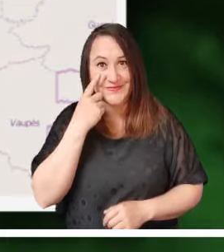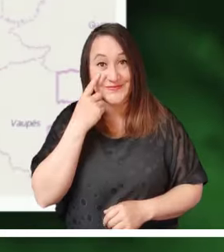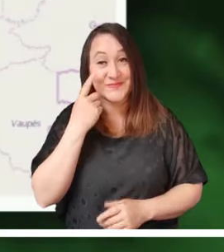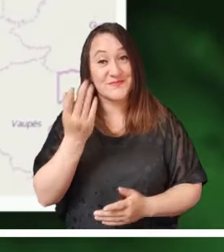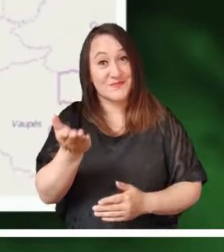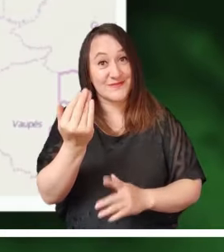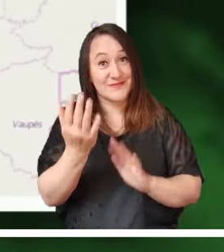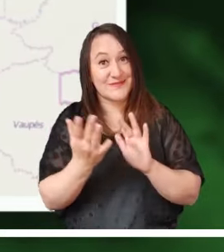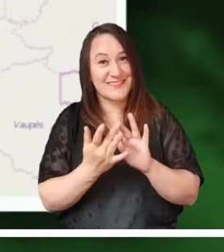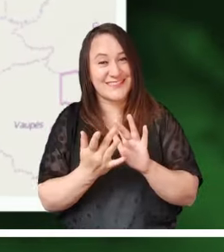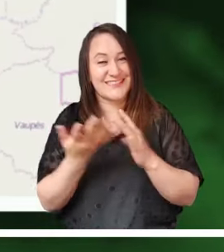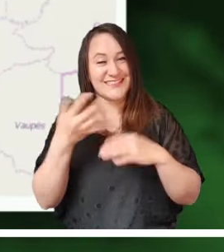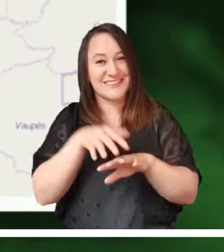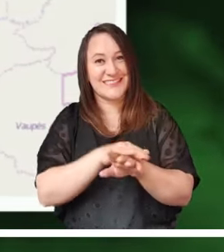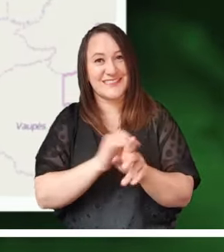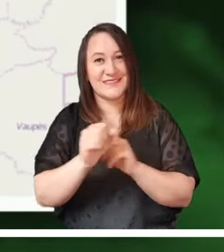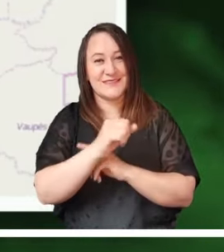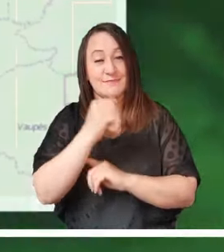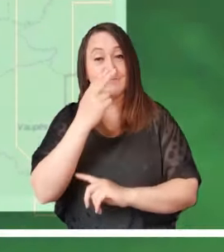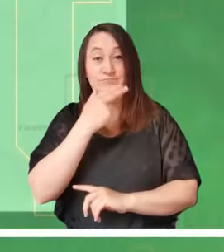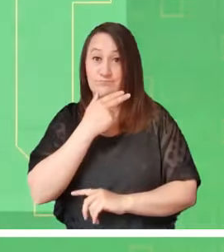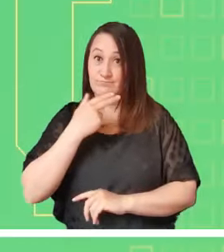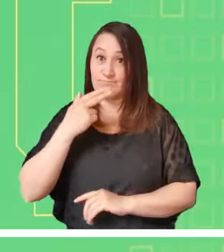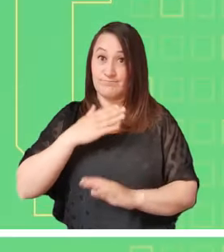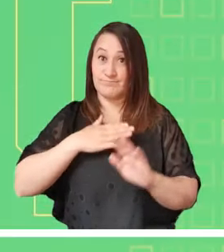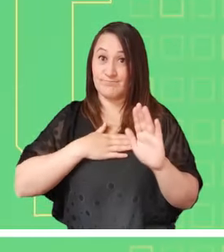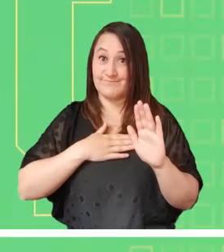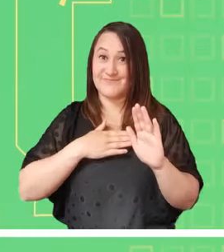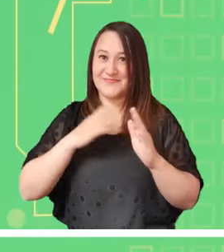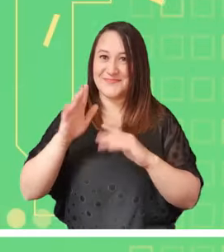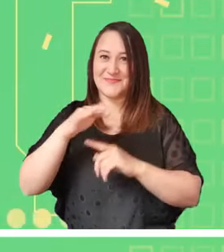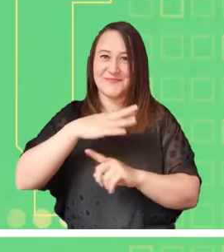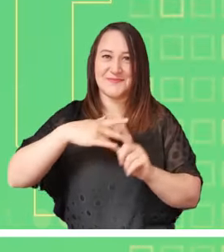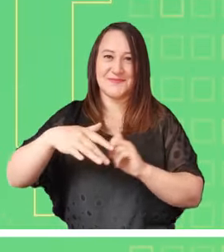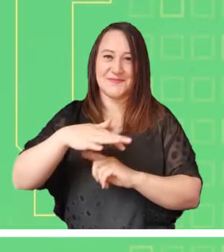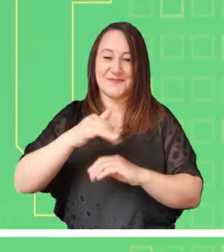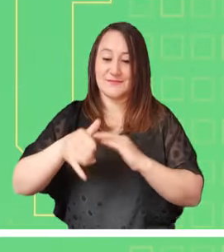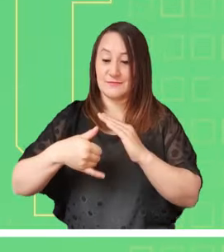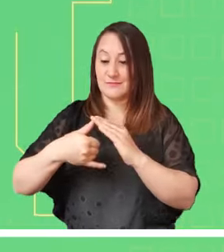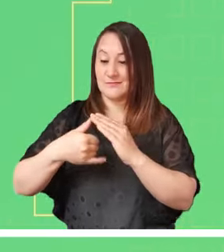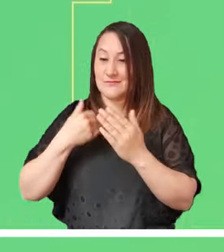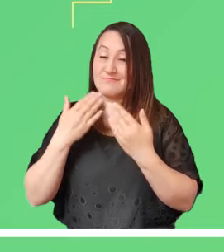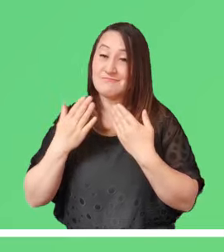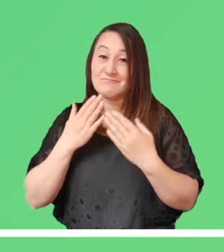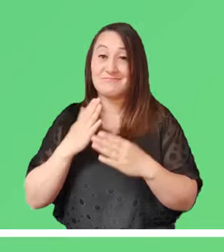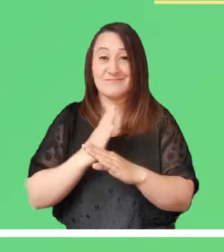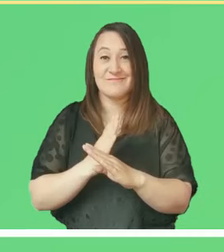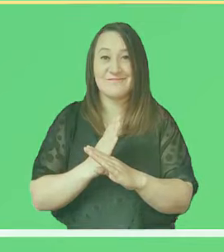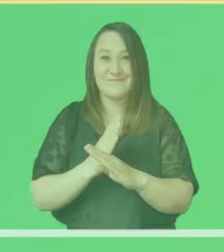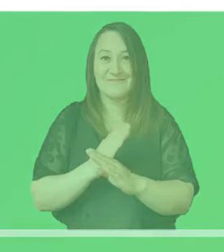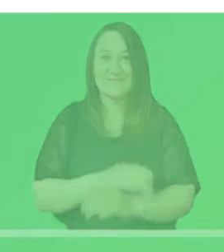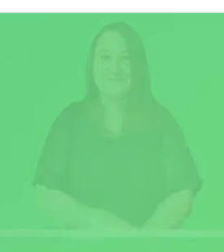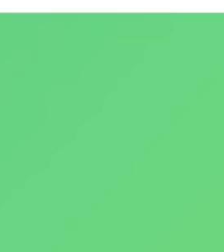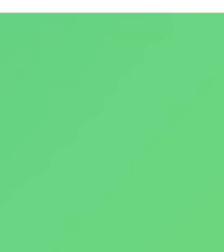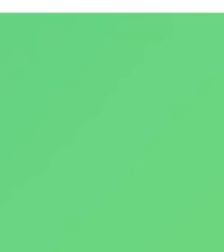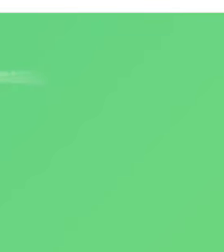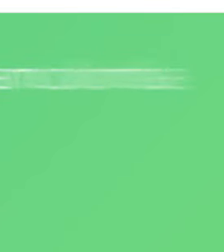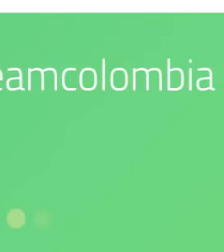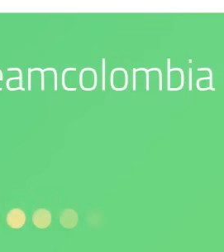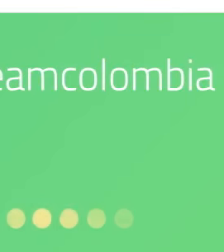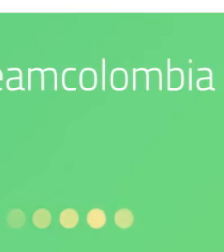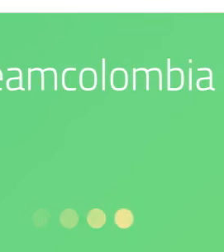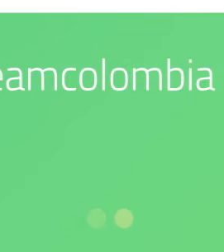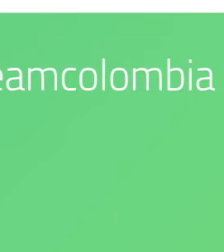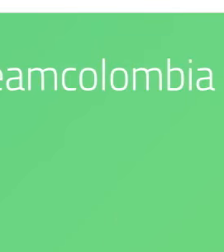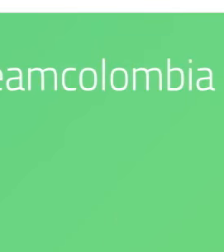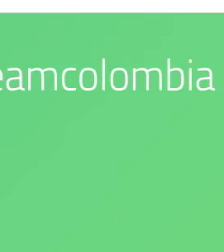posibilidad de deslizamientos. Síguenos en nuestras redes sociales. Nuestro compromiso es con el medio ambiente.